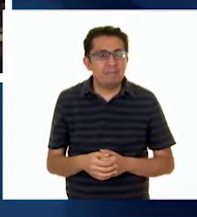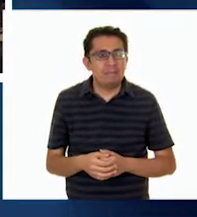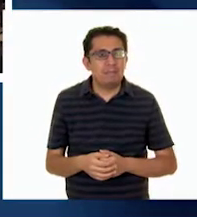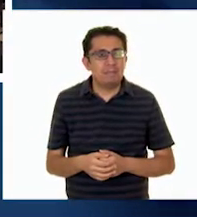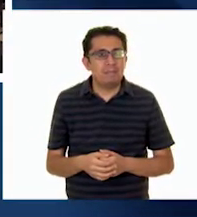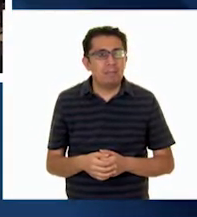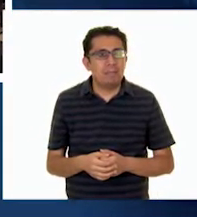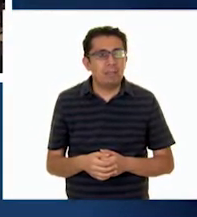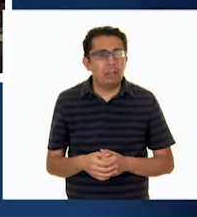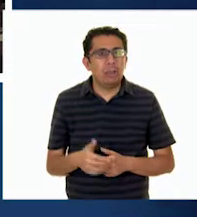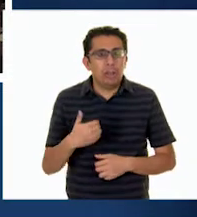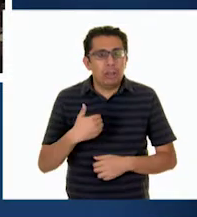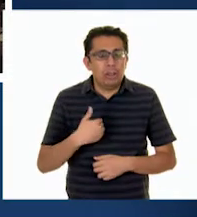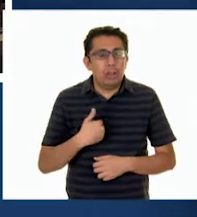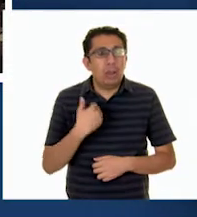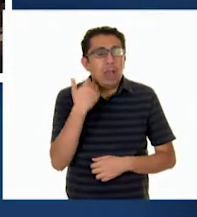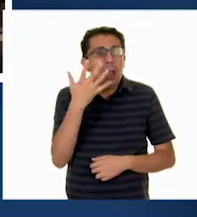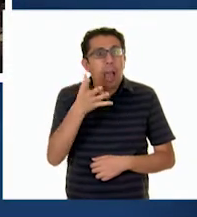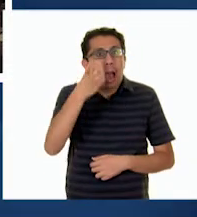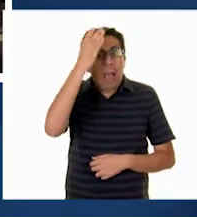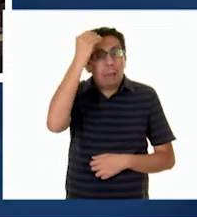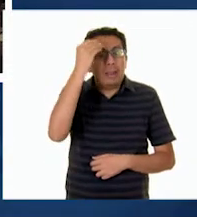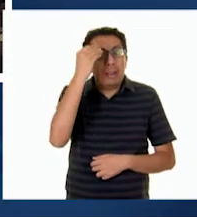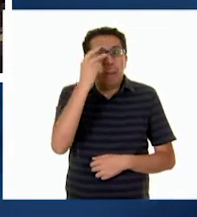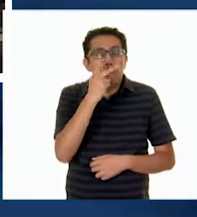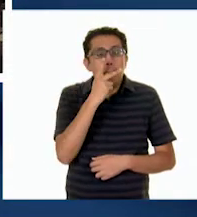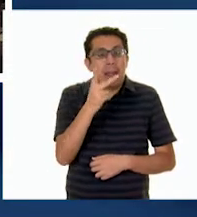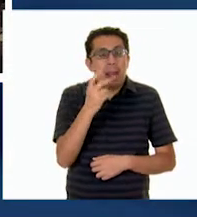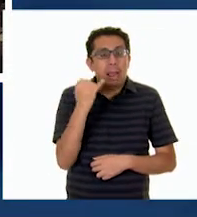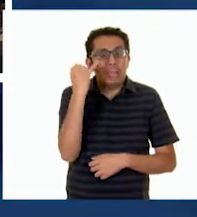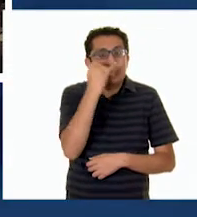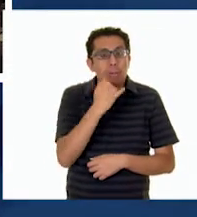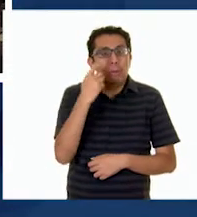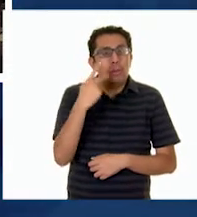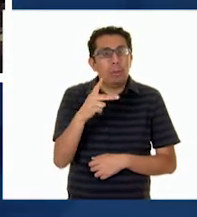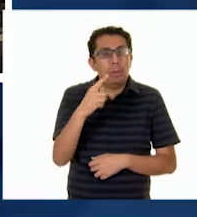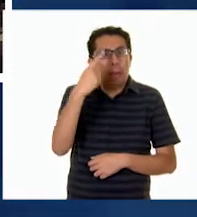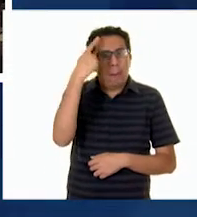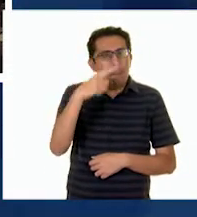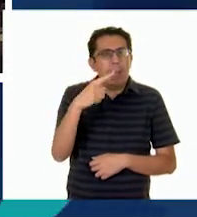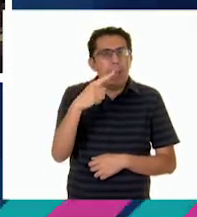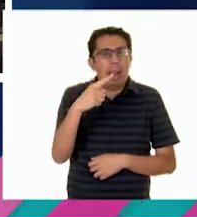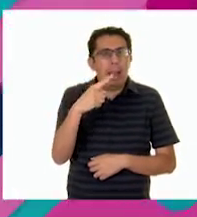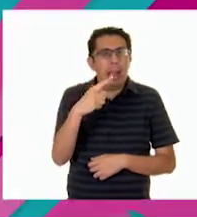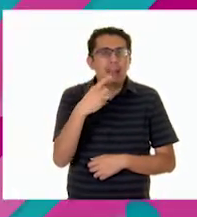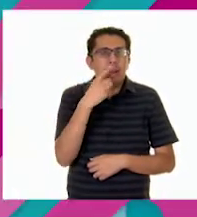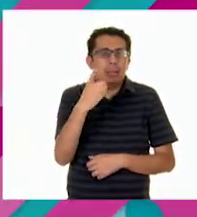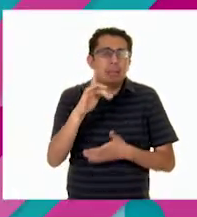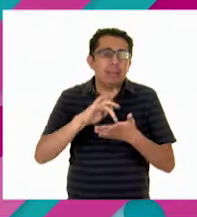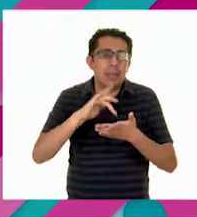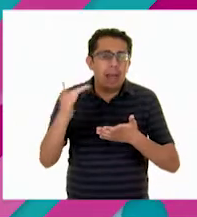Quisiera aprender a decir alguna palabra Para poder decirte gracias Gracias